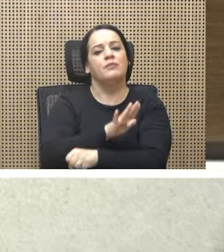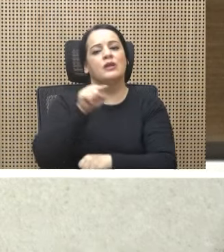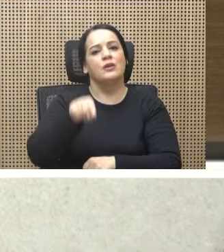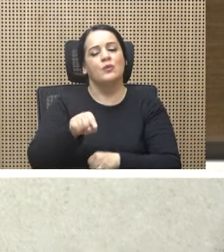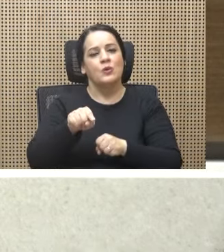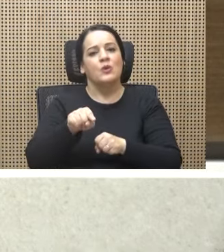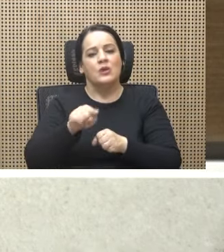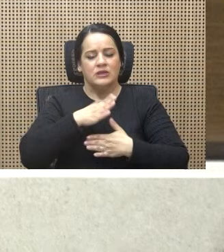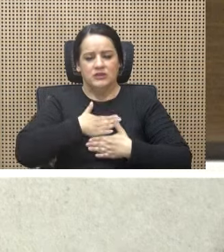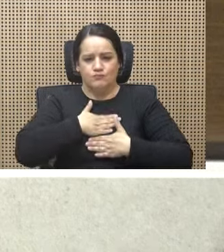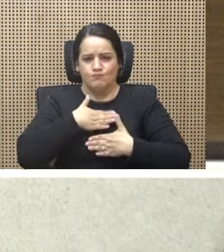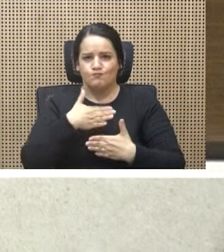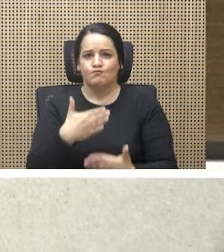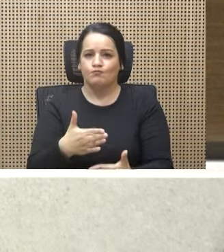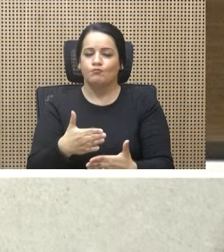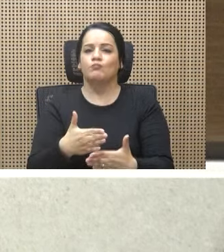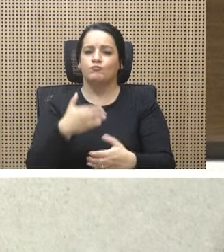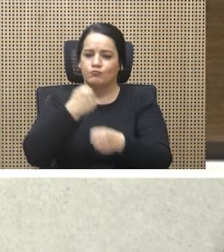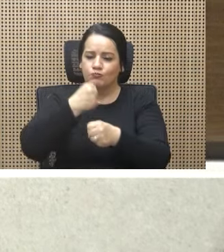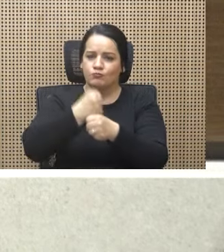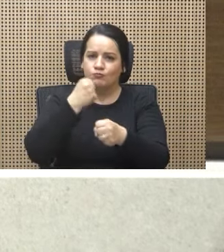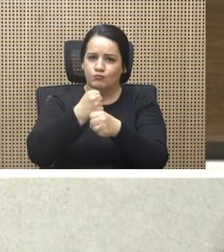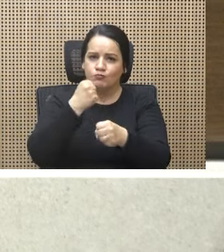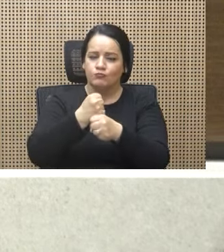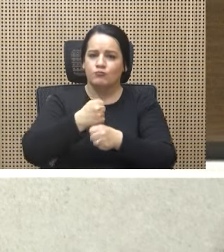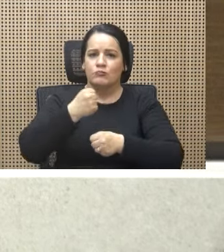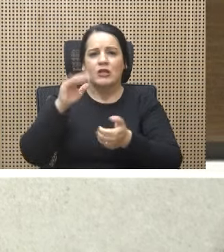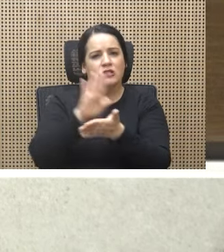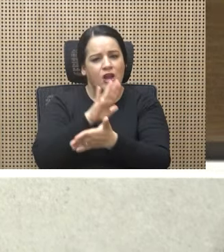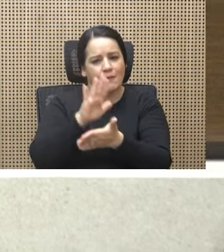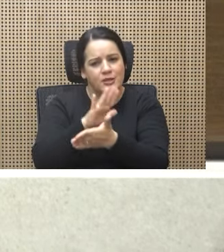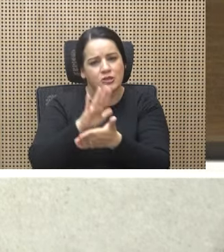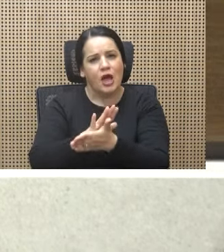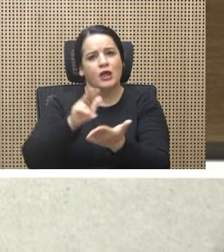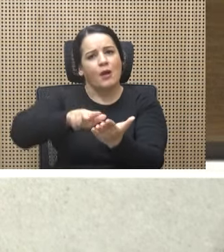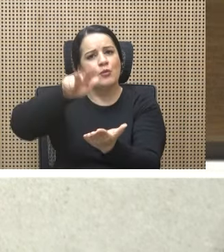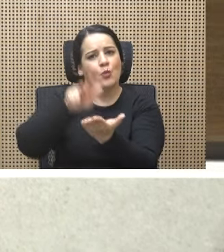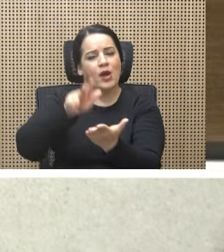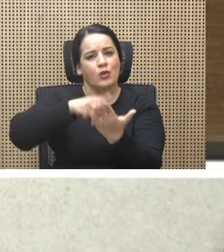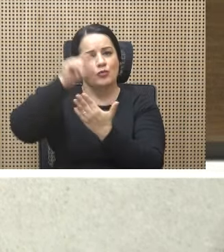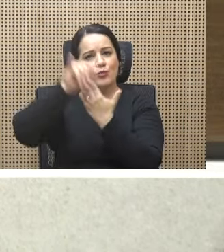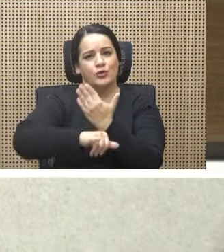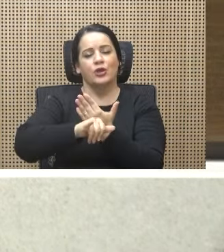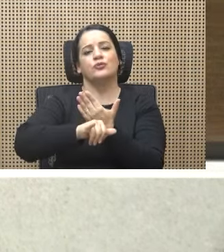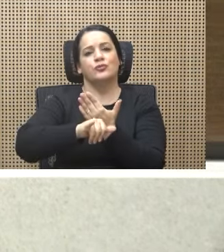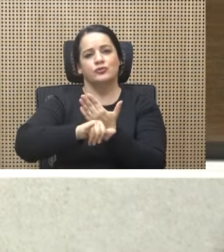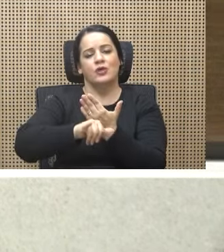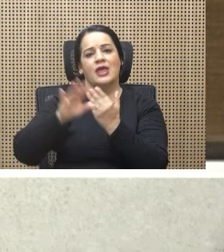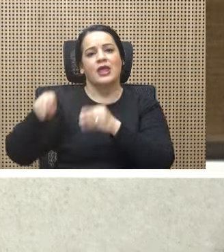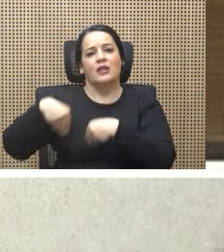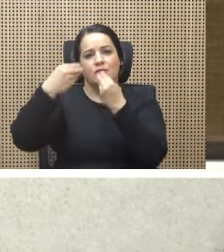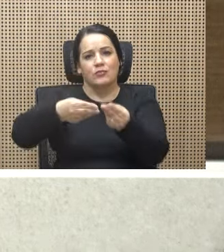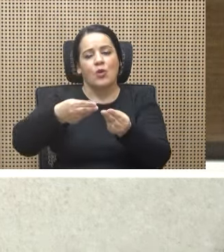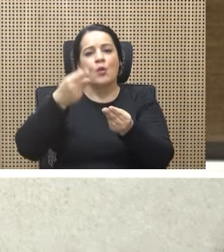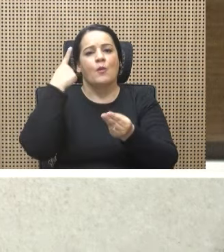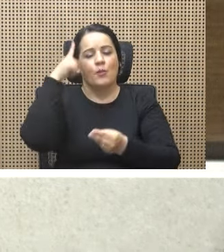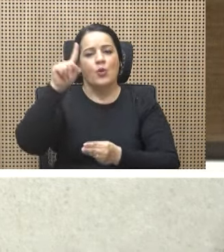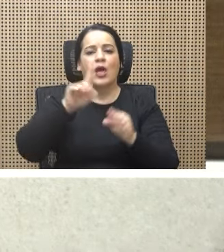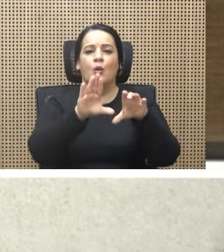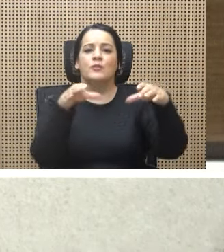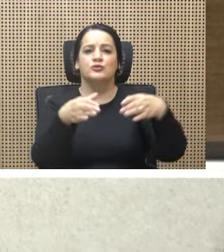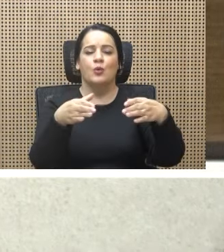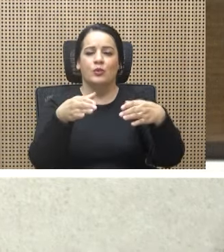tramitar y aprobar los proyectos que han sido encomendados por la Comisión de Autoridades,